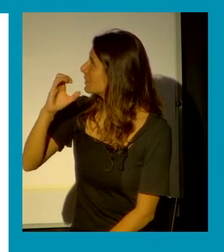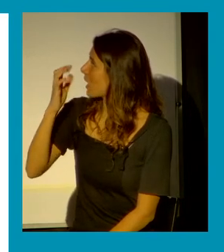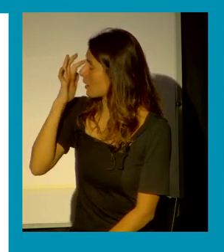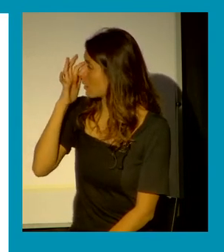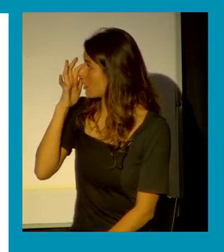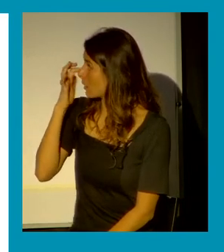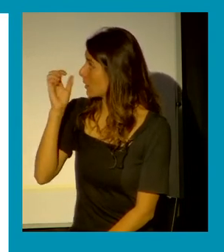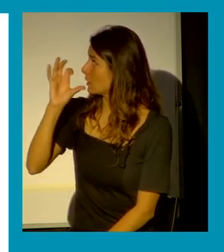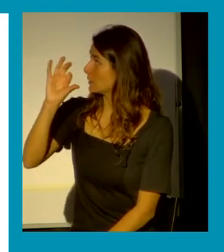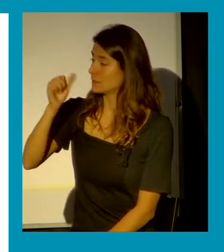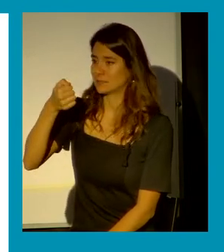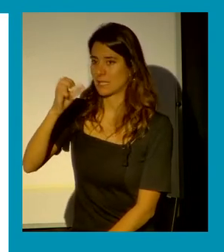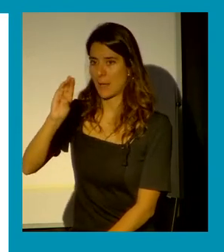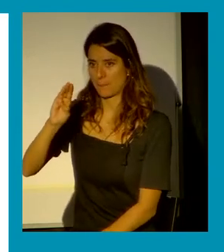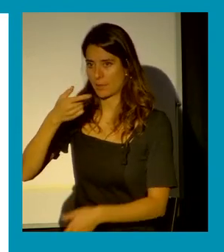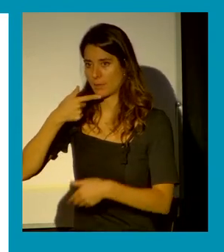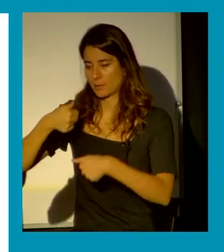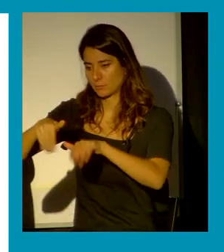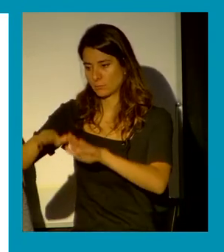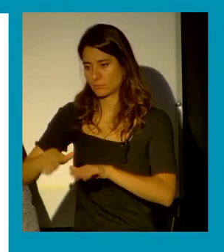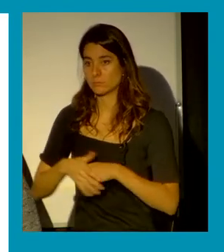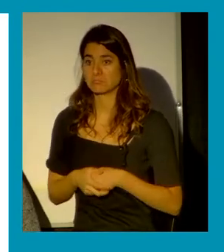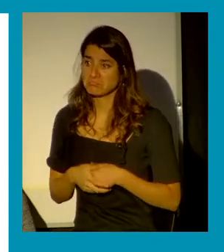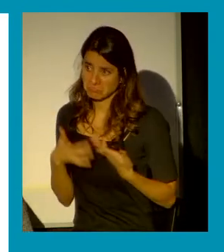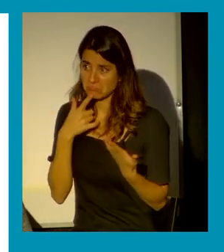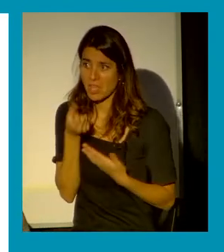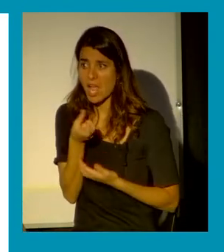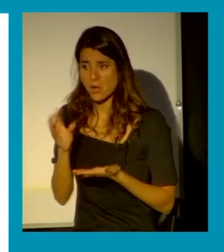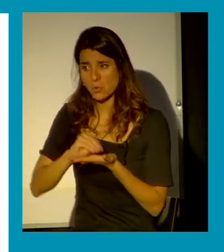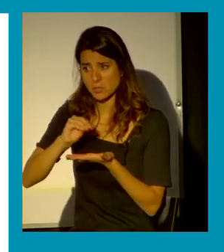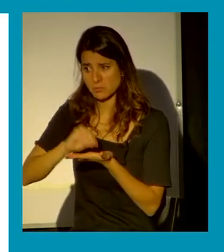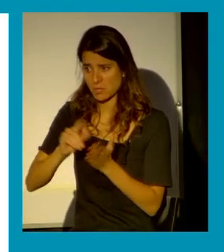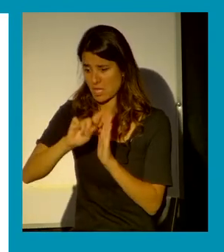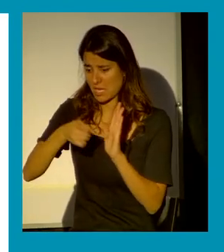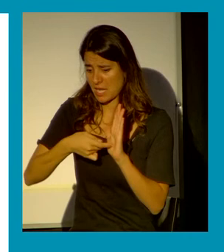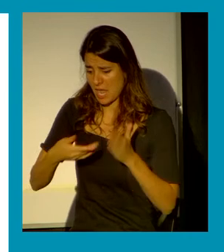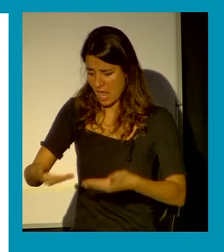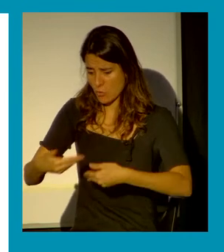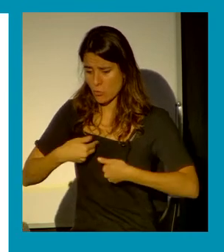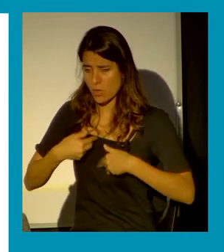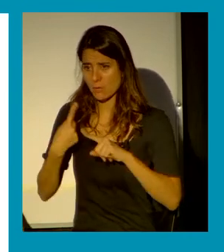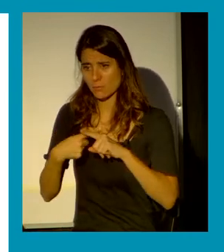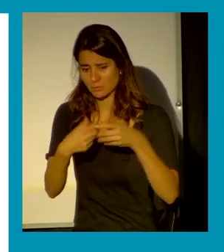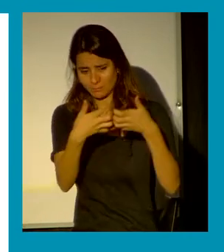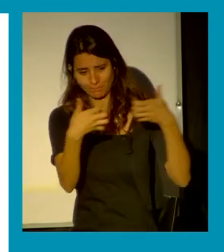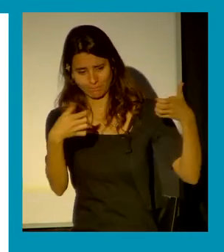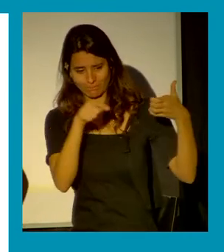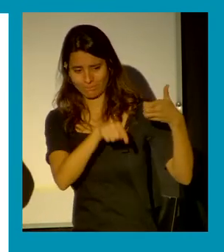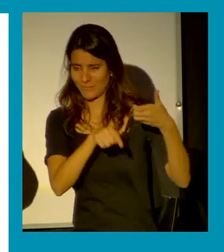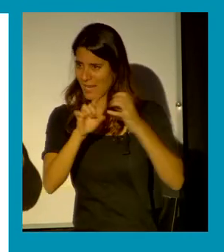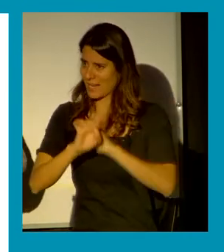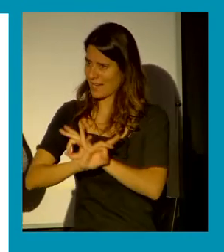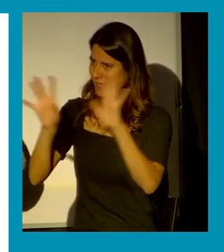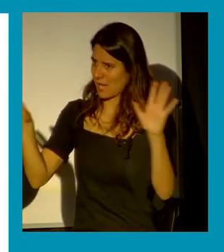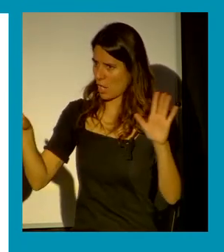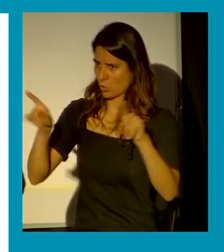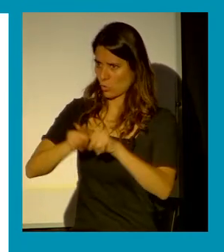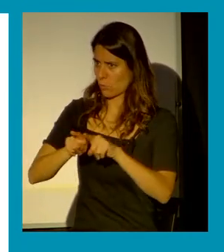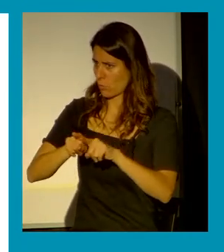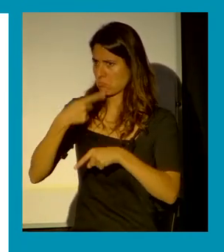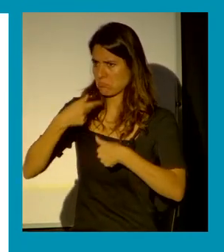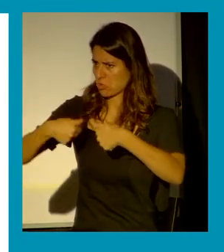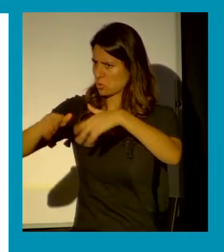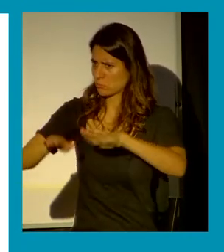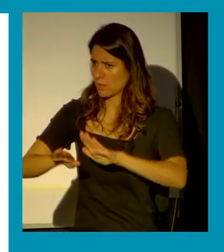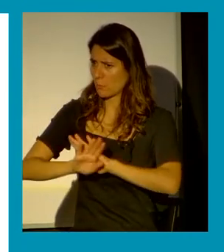cosas como contundentes, claras, que no dan caso a podrá, se intentará, se promoverá, no, se suspende.